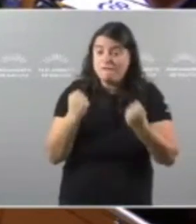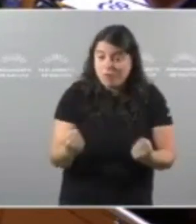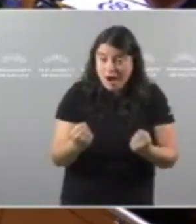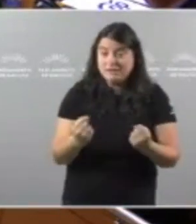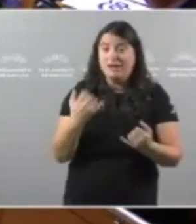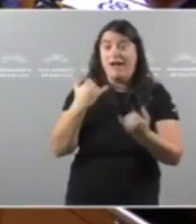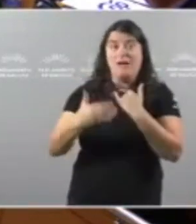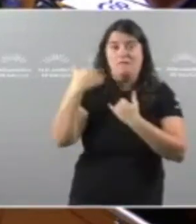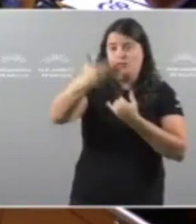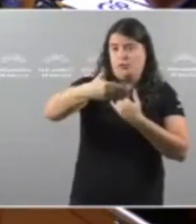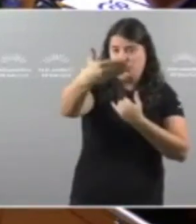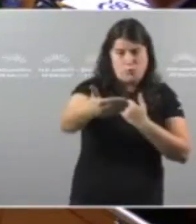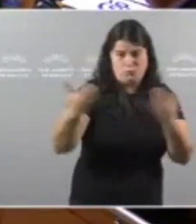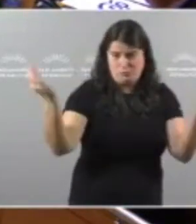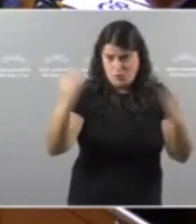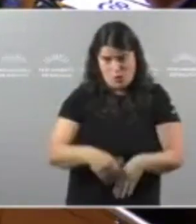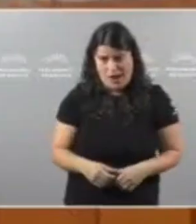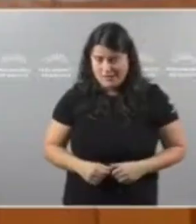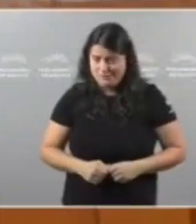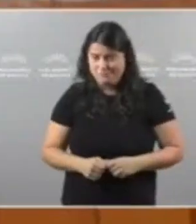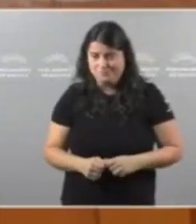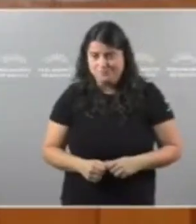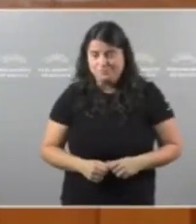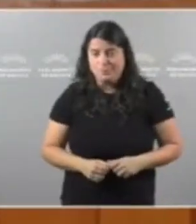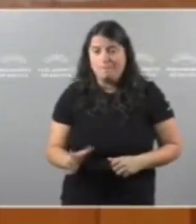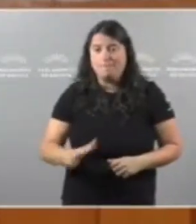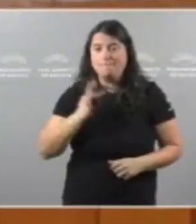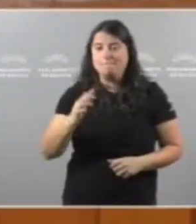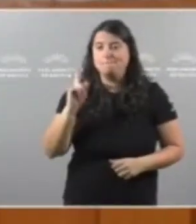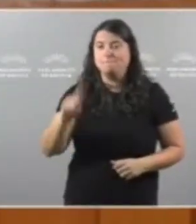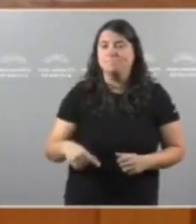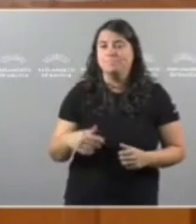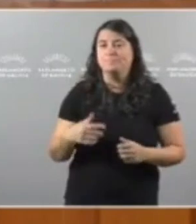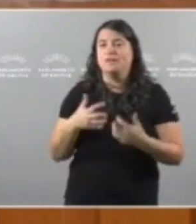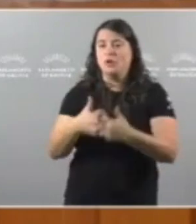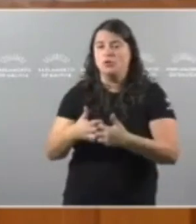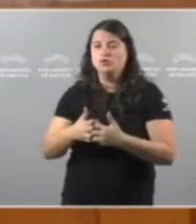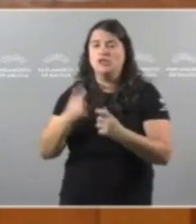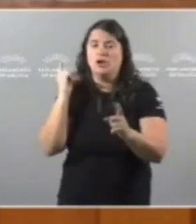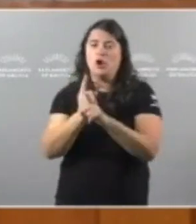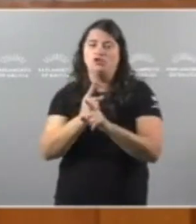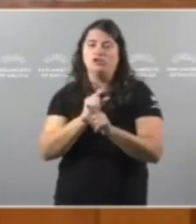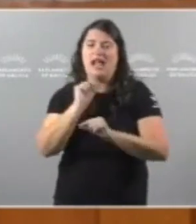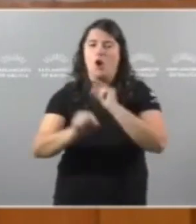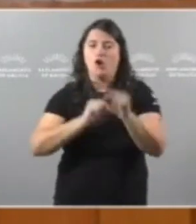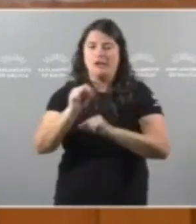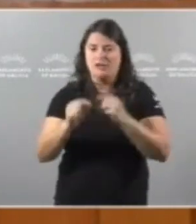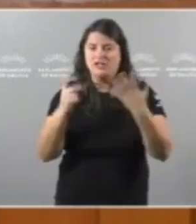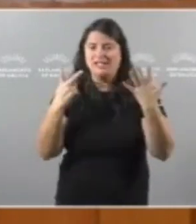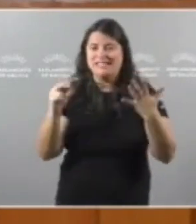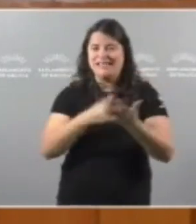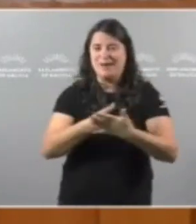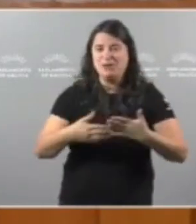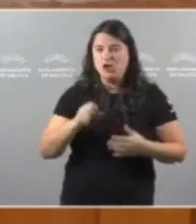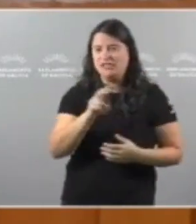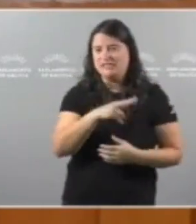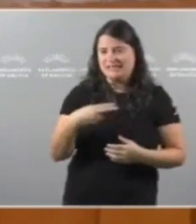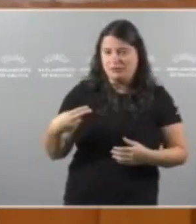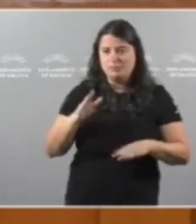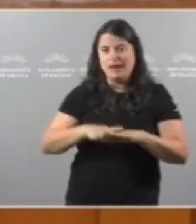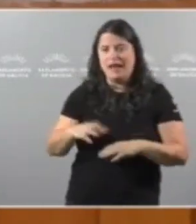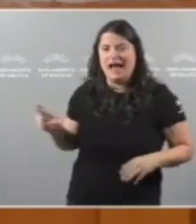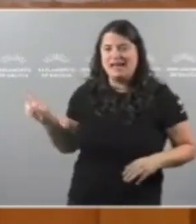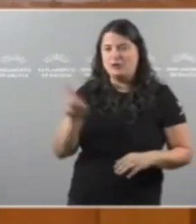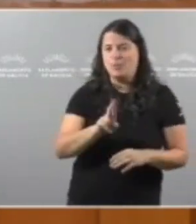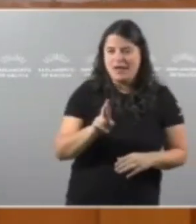Con Futuro Tambén Incluimos A loita Contra Contaminación Con 70 Millóns De euros Para recuperación